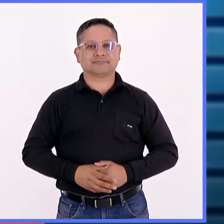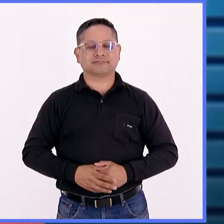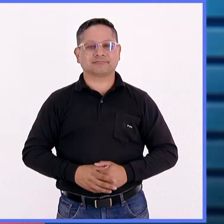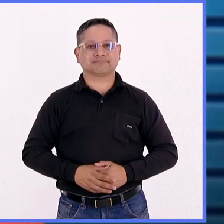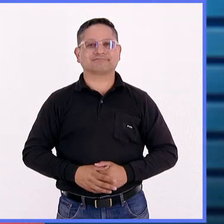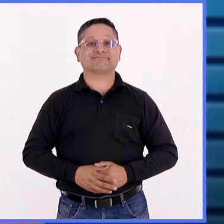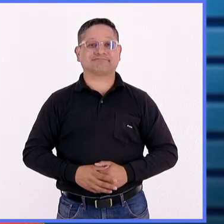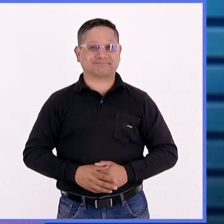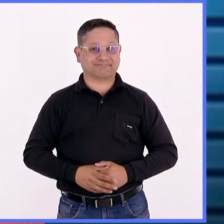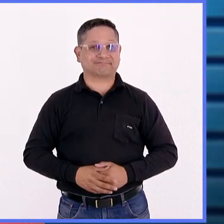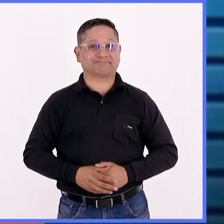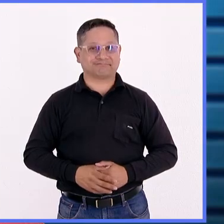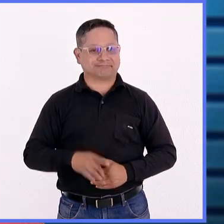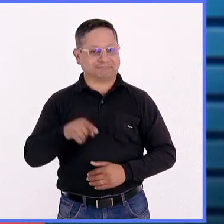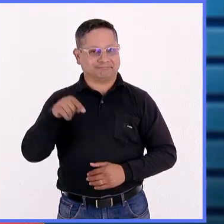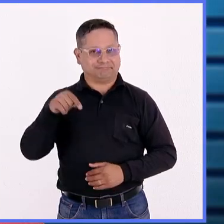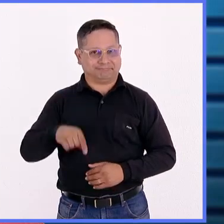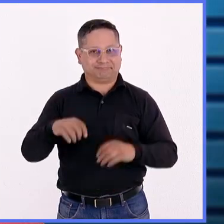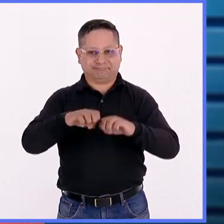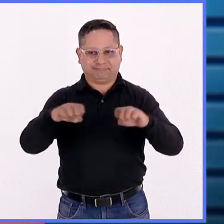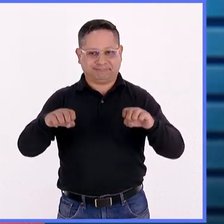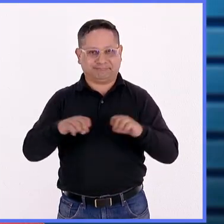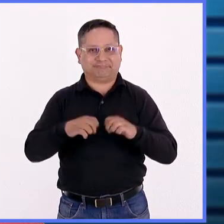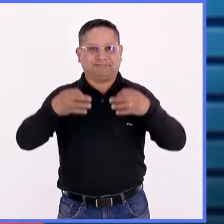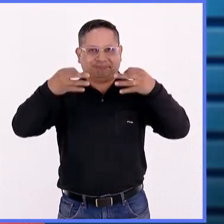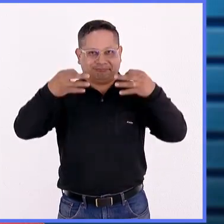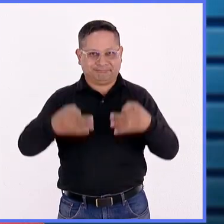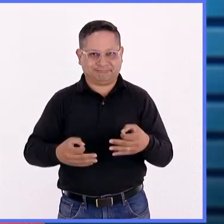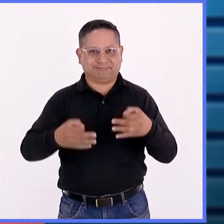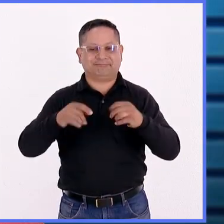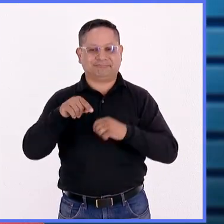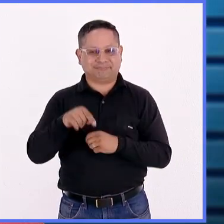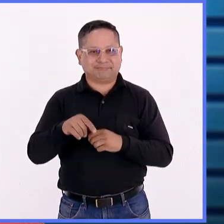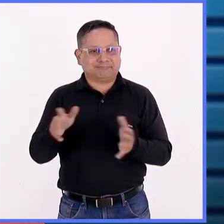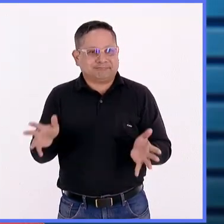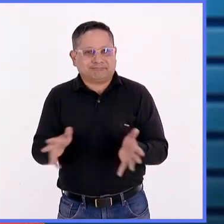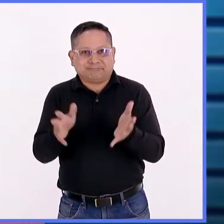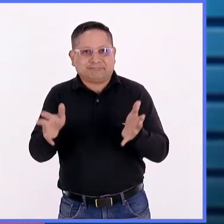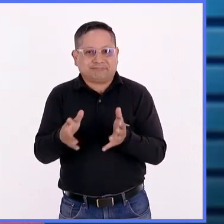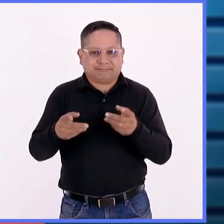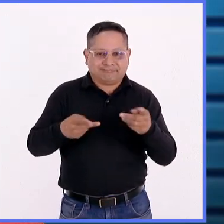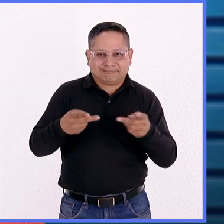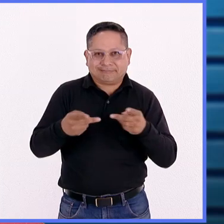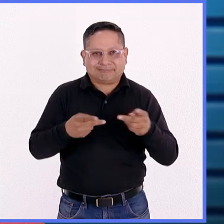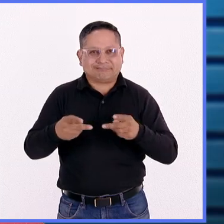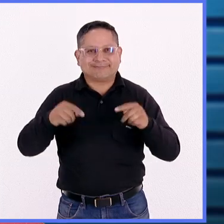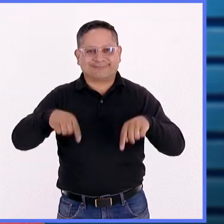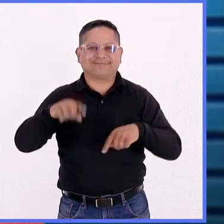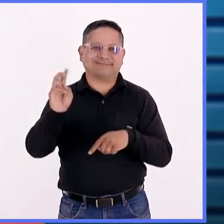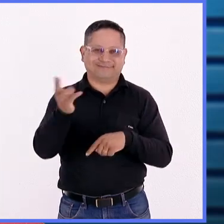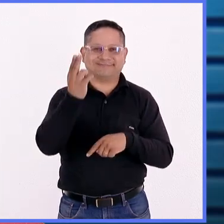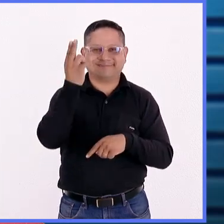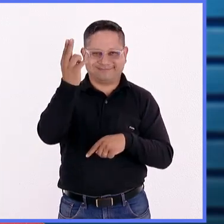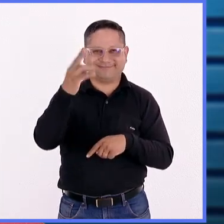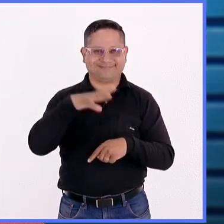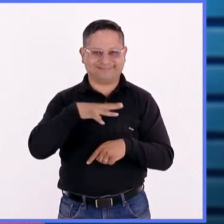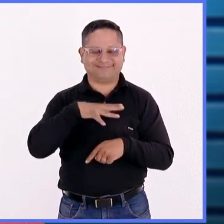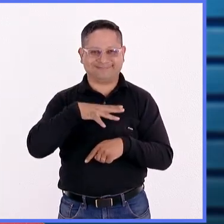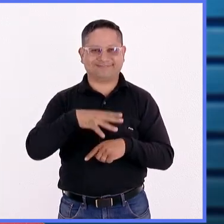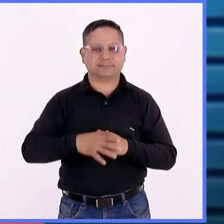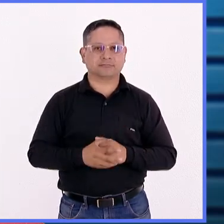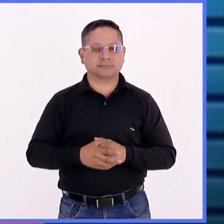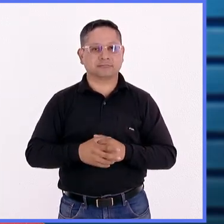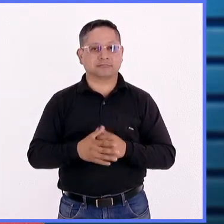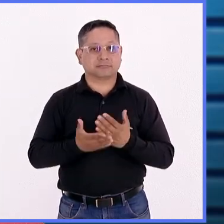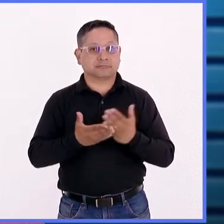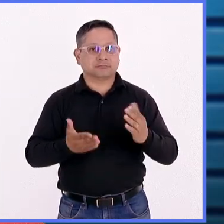Por supuesto existe un equipo oficial que se promueve y que se prepara dentro de nuestra Universidad Nacional Autónoma de México.